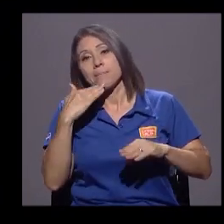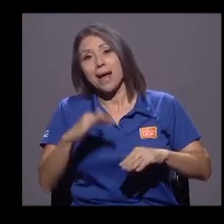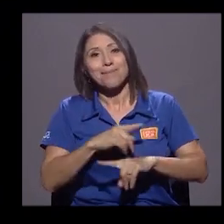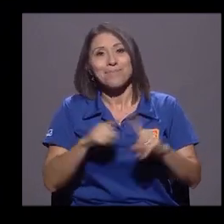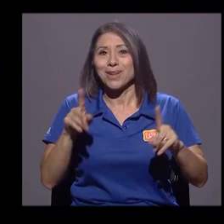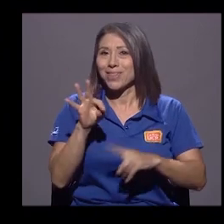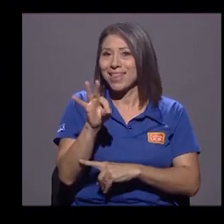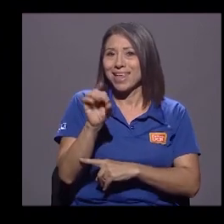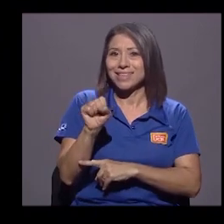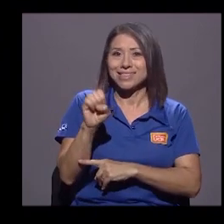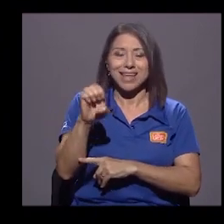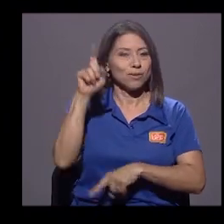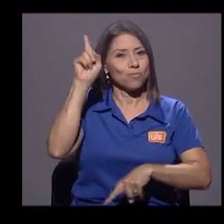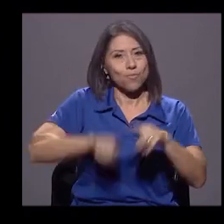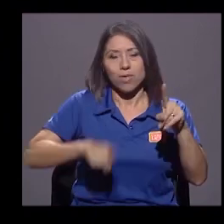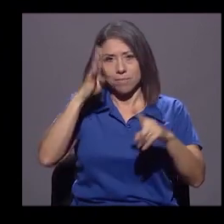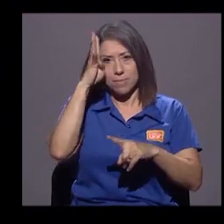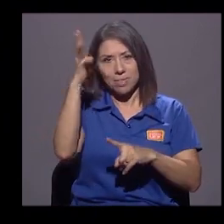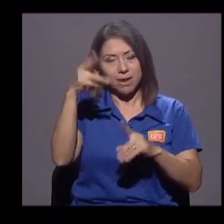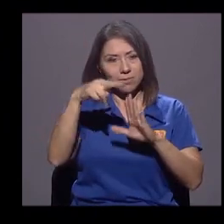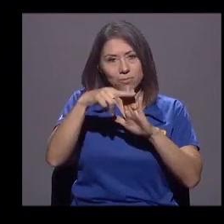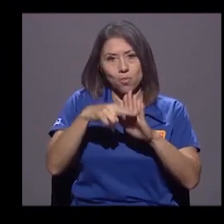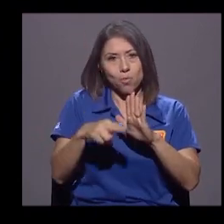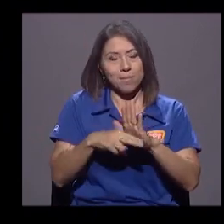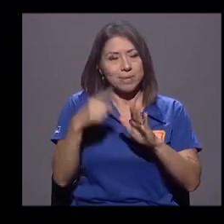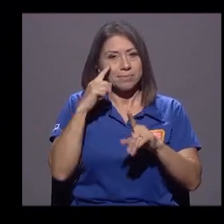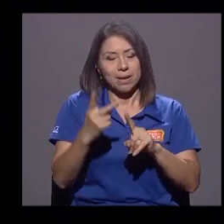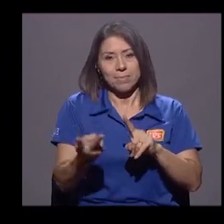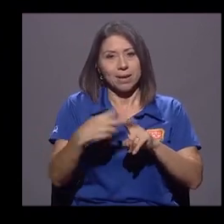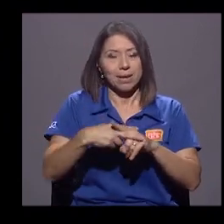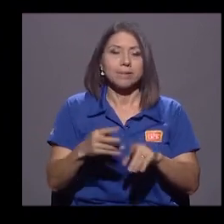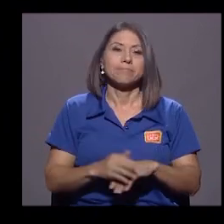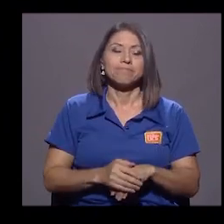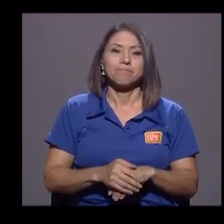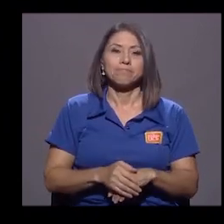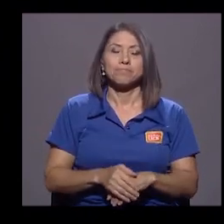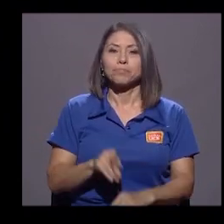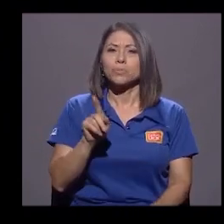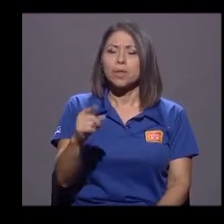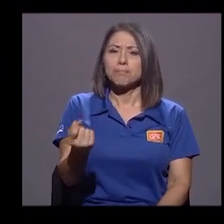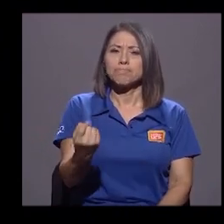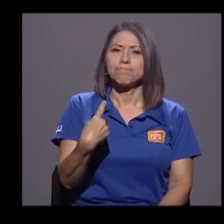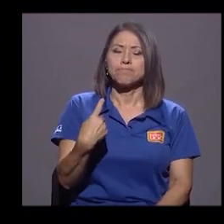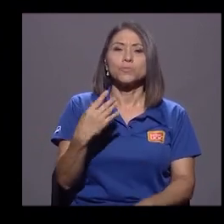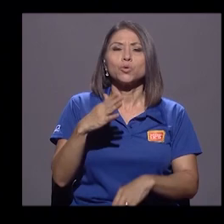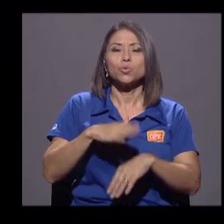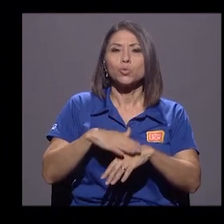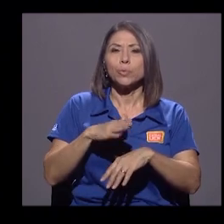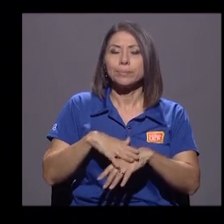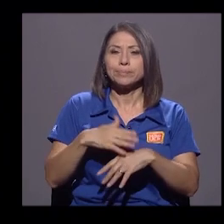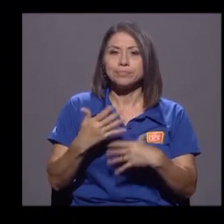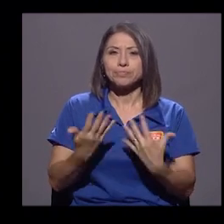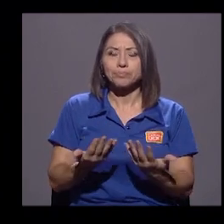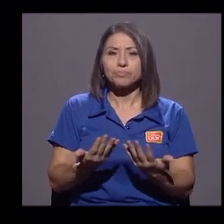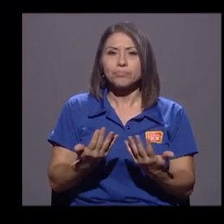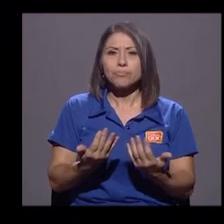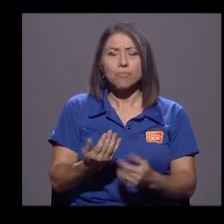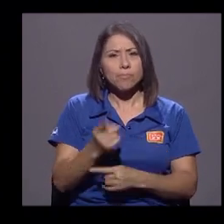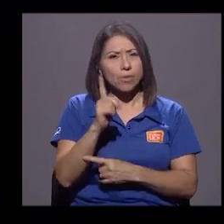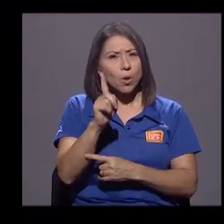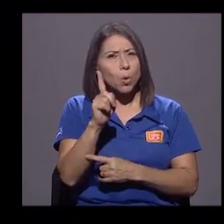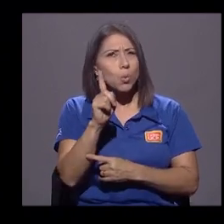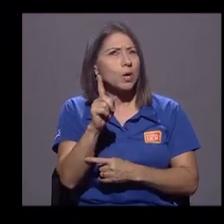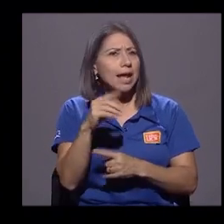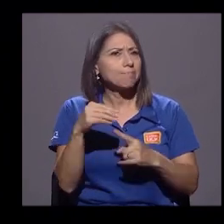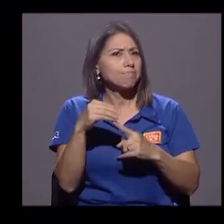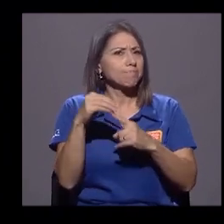normas para aplicarlas. Y respecto a lo que me pregunta, de una que preocupa